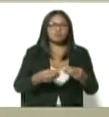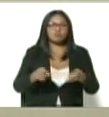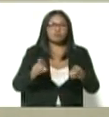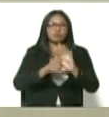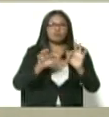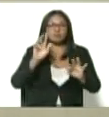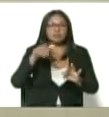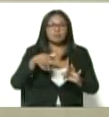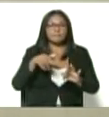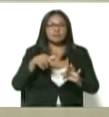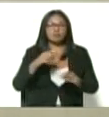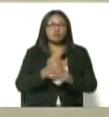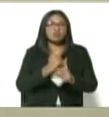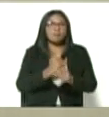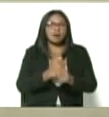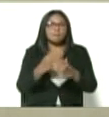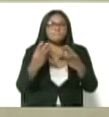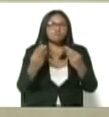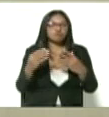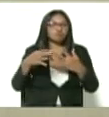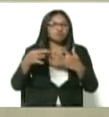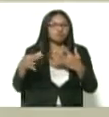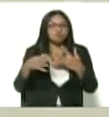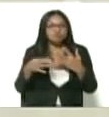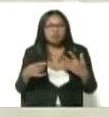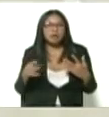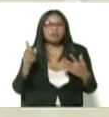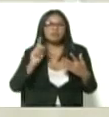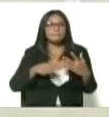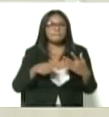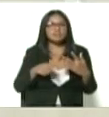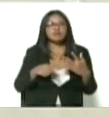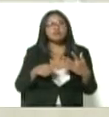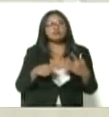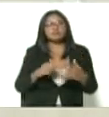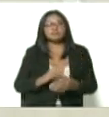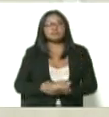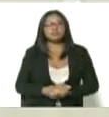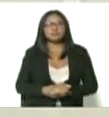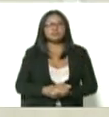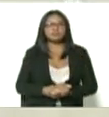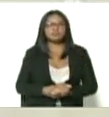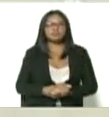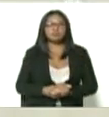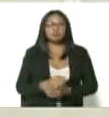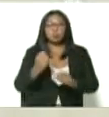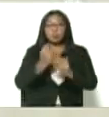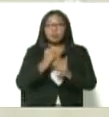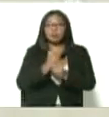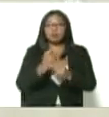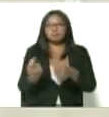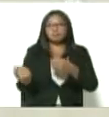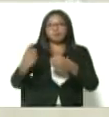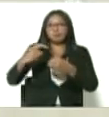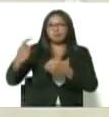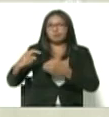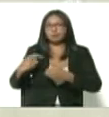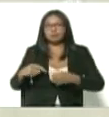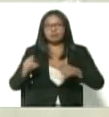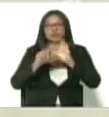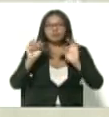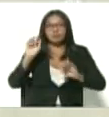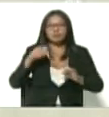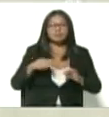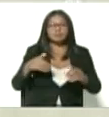un trabajo de mucho detalle doctor Alexis García un trabajo bueno que ha sumado horas de trabajo